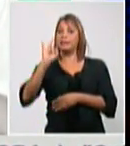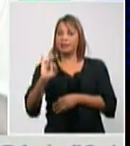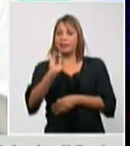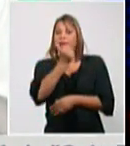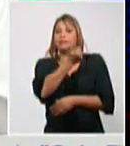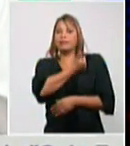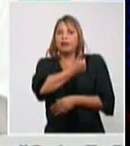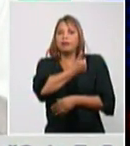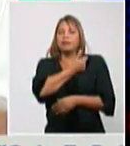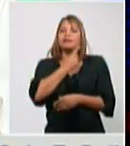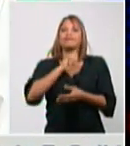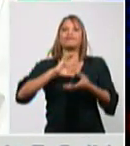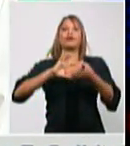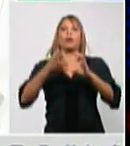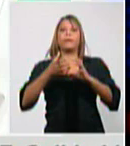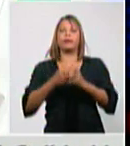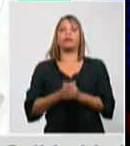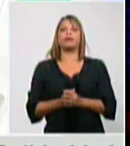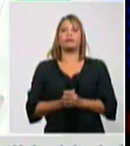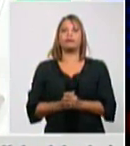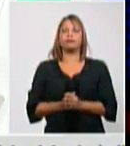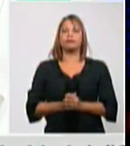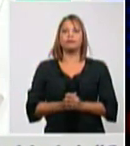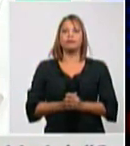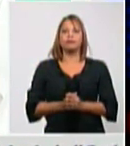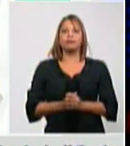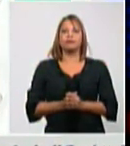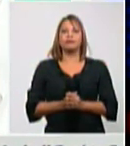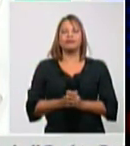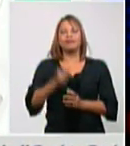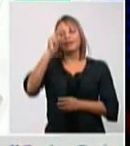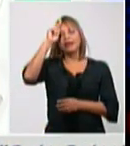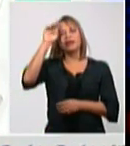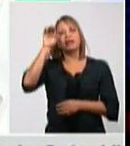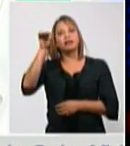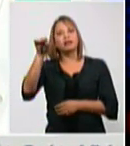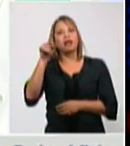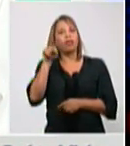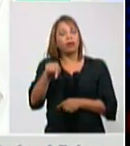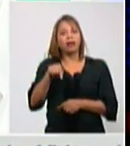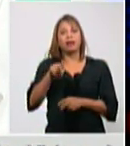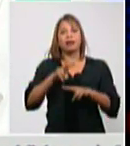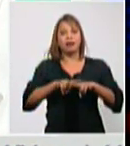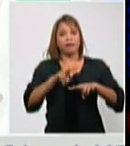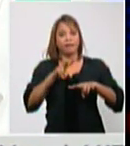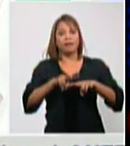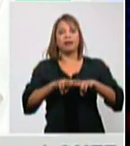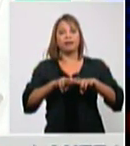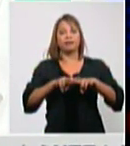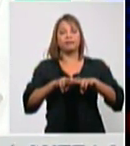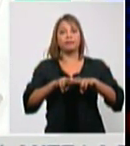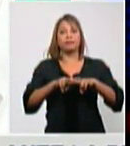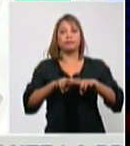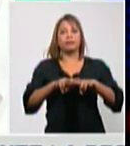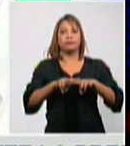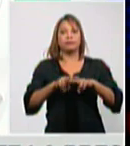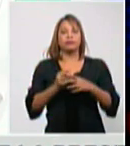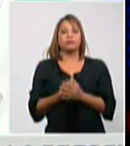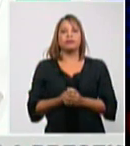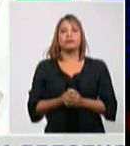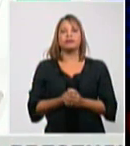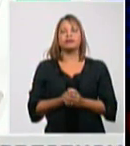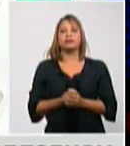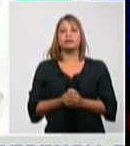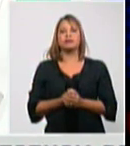de complicaciones, ingresado a un hospital nuestro de aquí de La Habana, que realmente lo llevaron